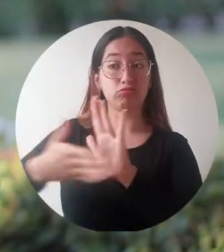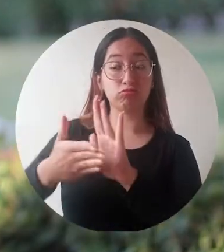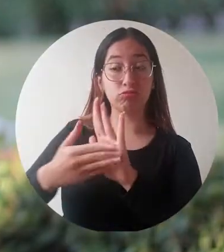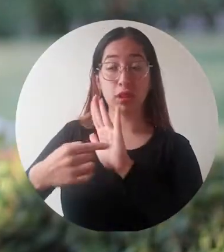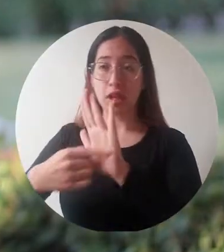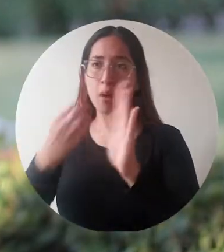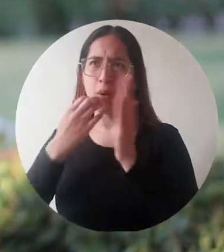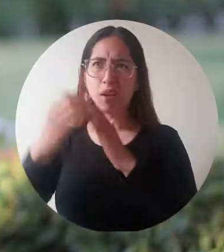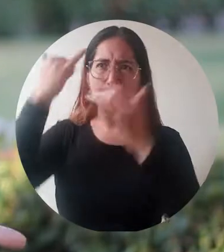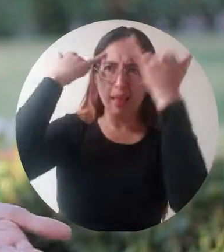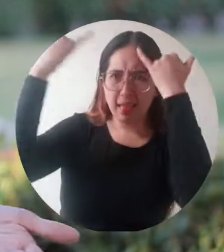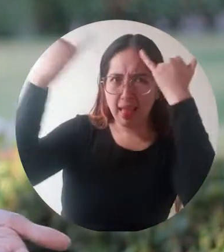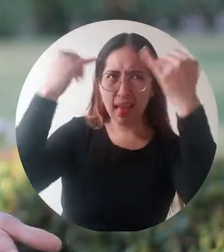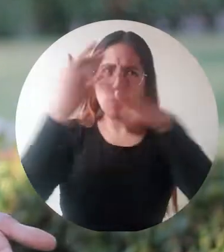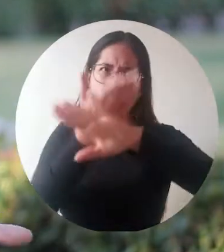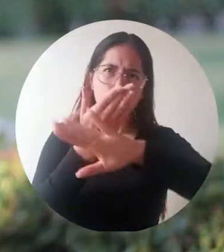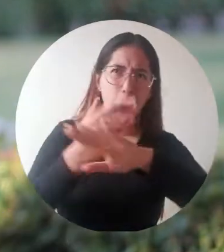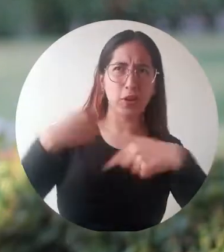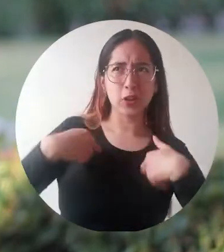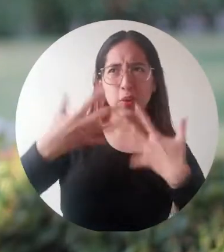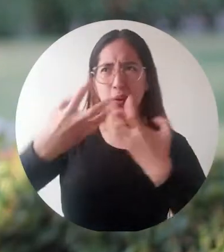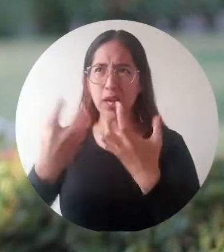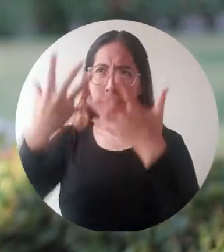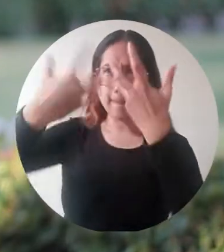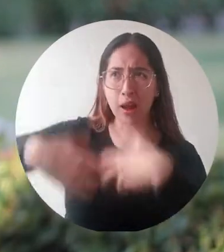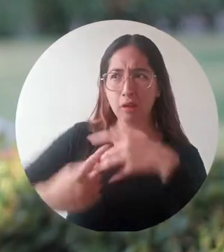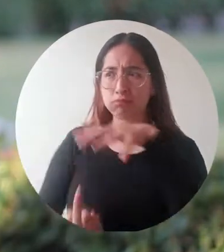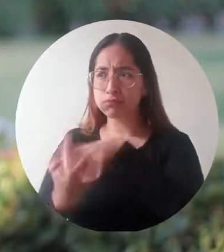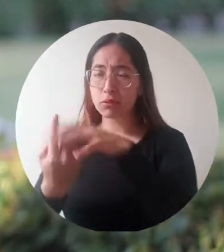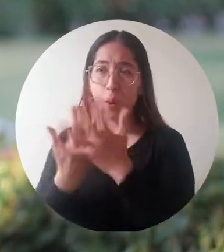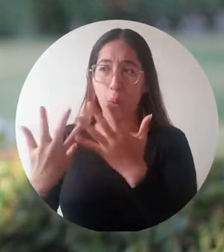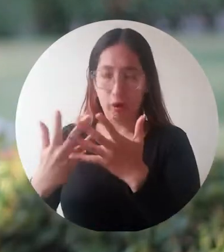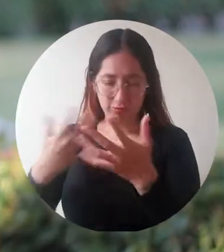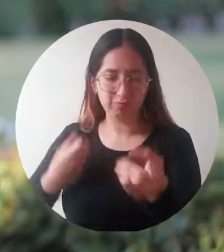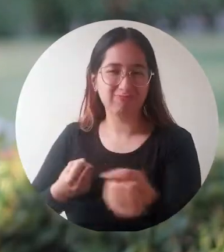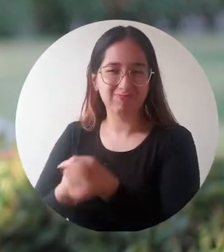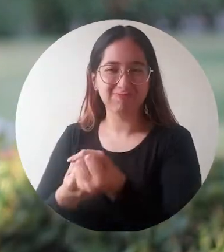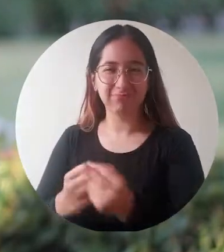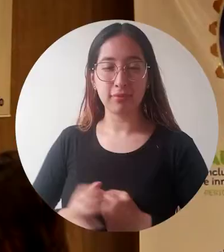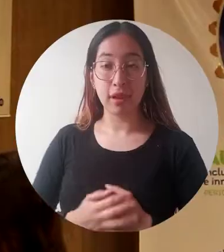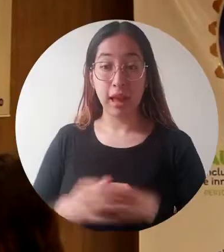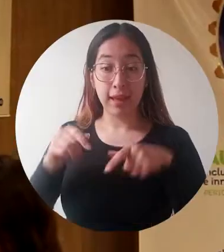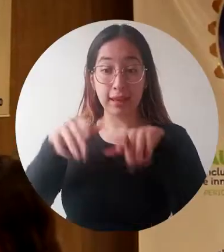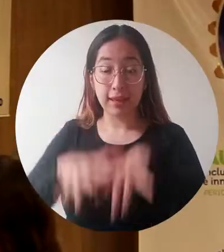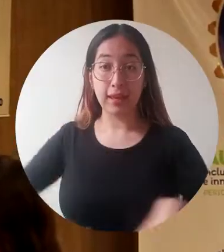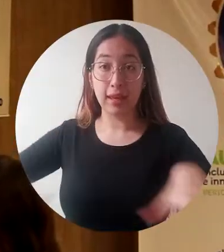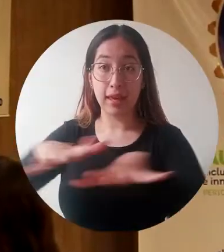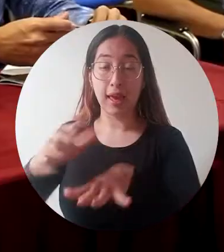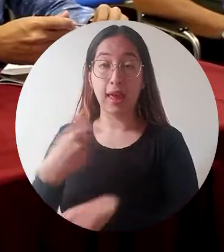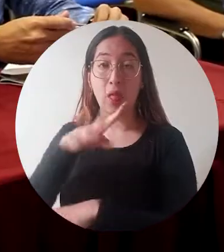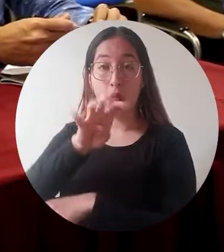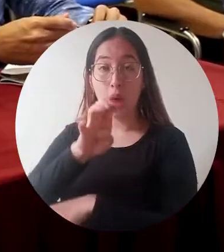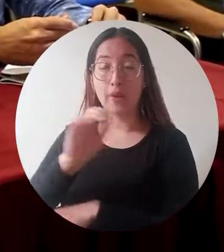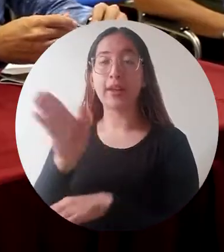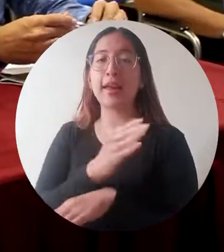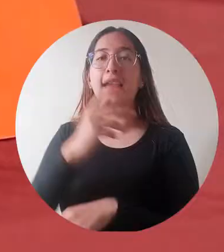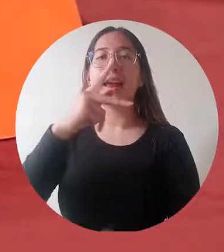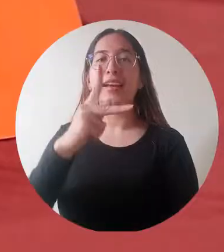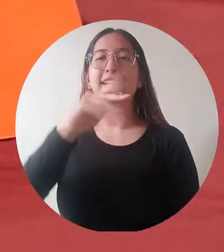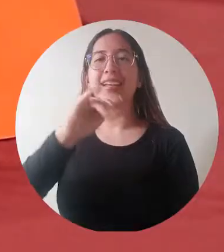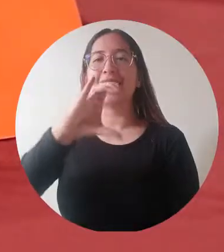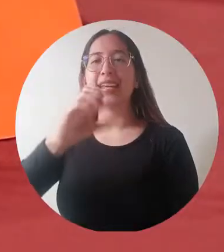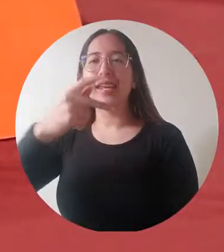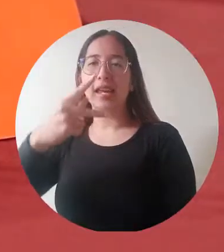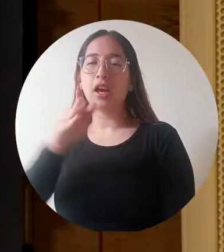Casa de Estudios Superiores, las ideas de negocios se construyen como emprendimientos con valor social. En el campus se desarrolló la novena